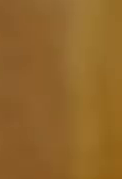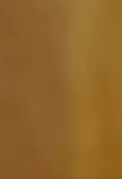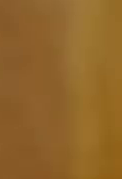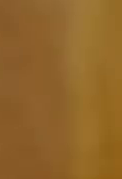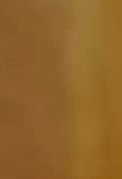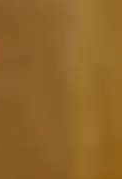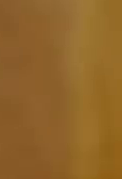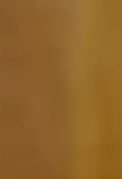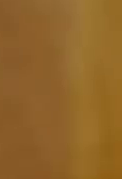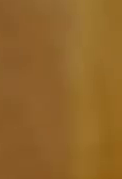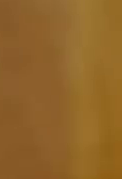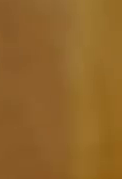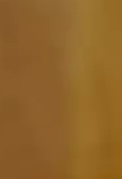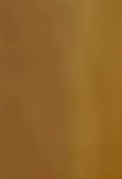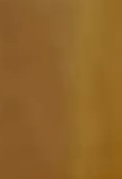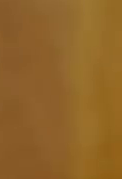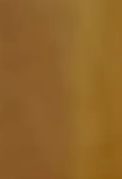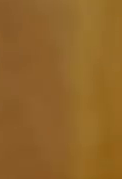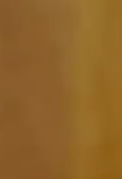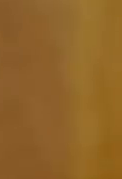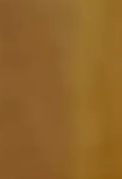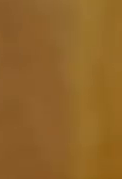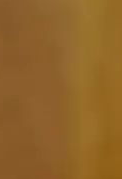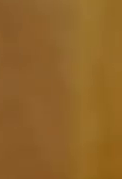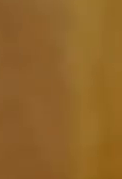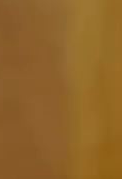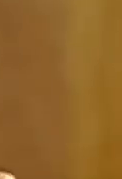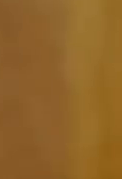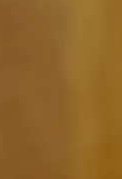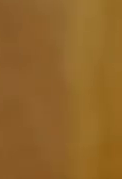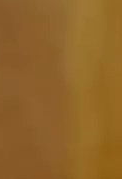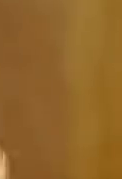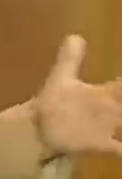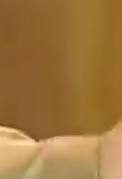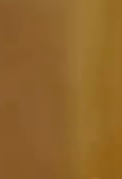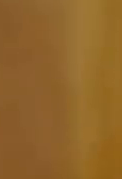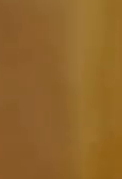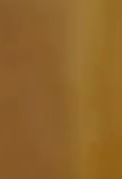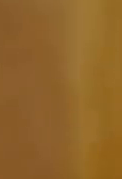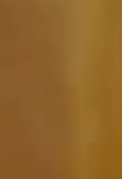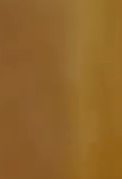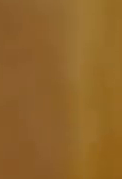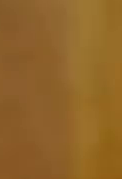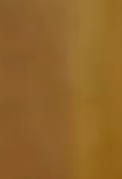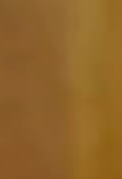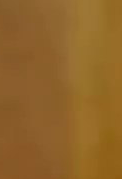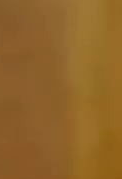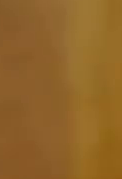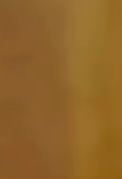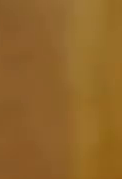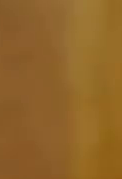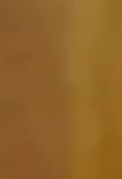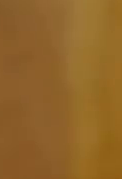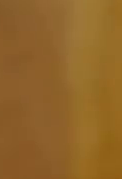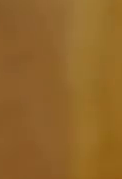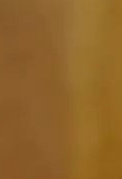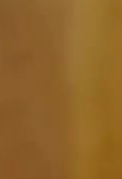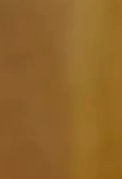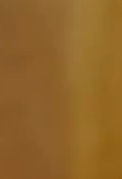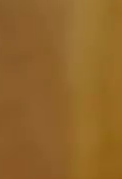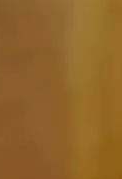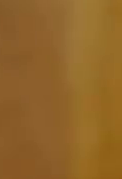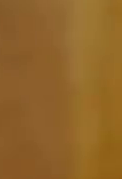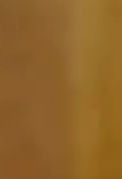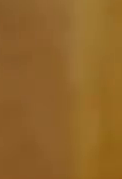solidarizándome hoy con una persona Carlos Andrés Daniel Alvarado compañero nuestro de rodaje